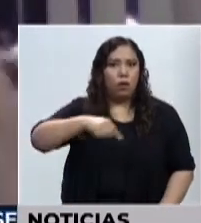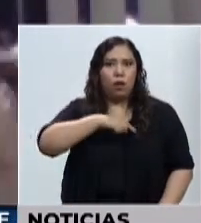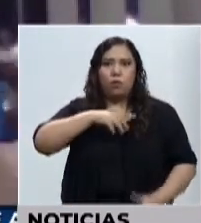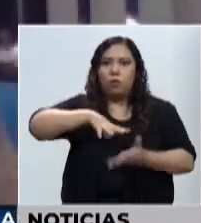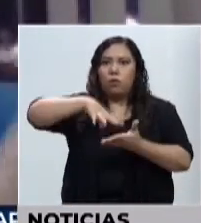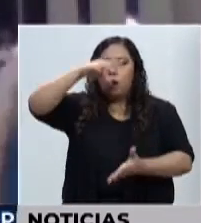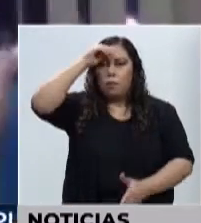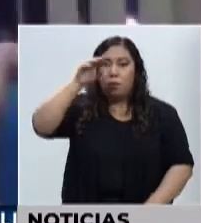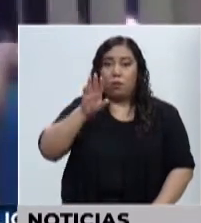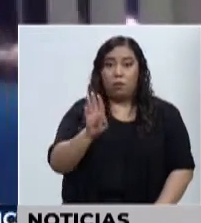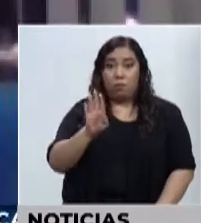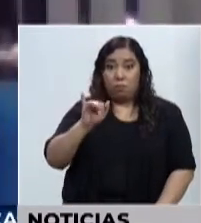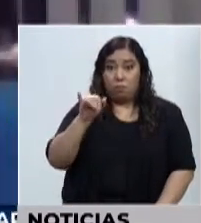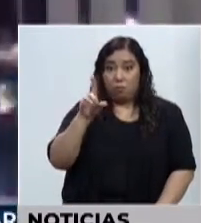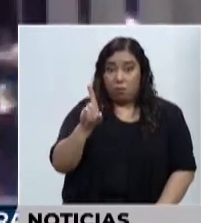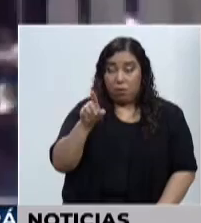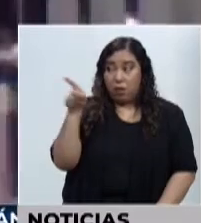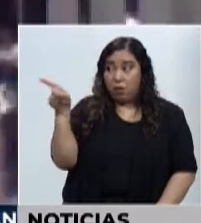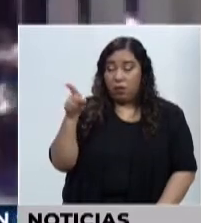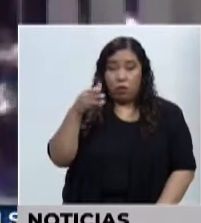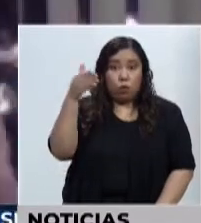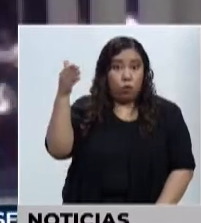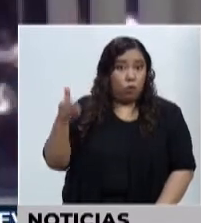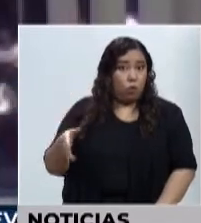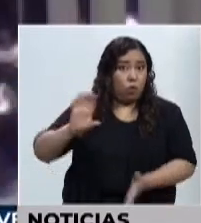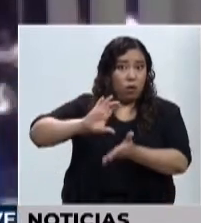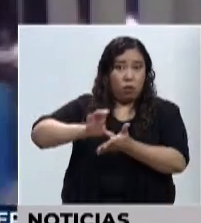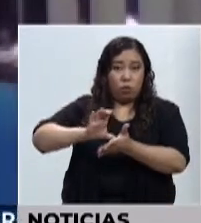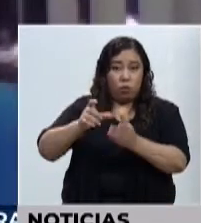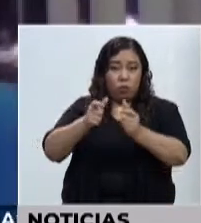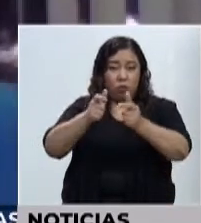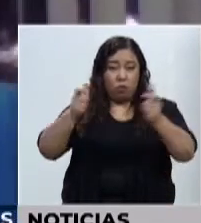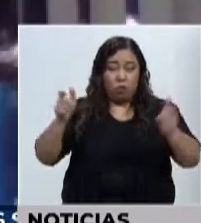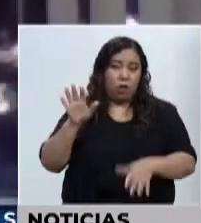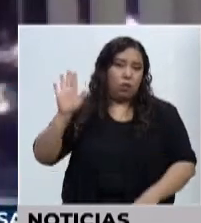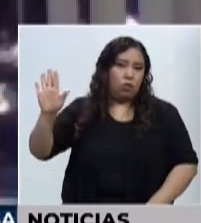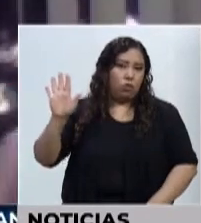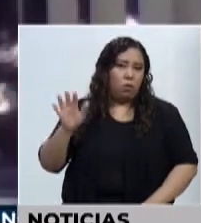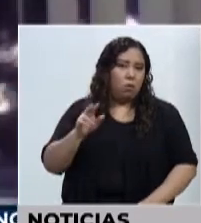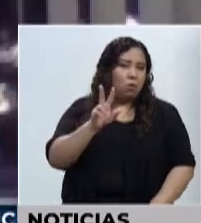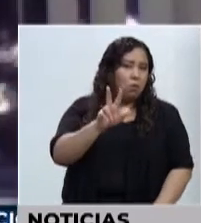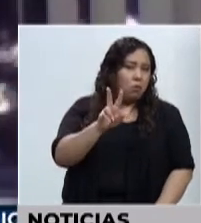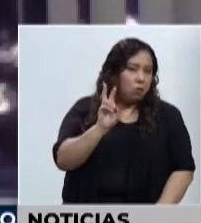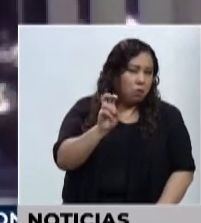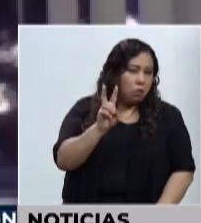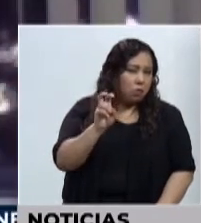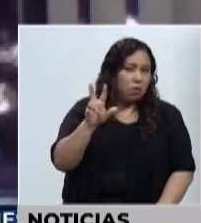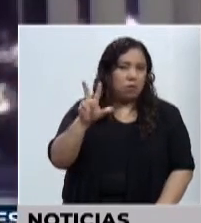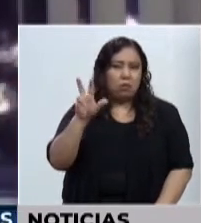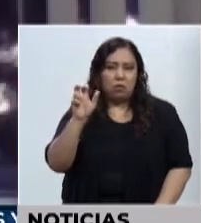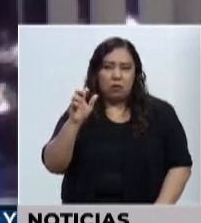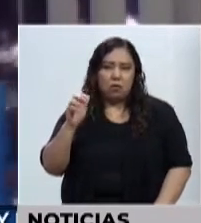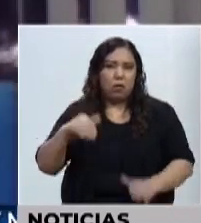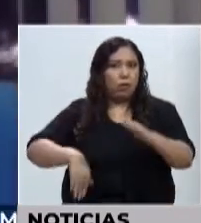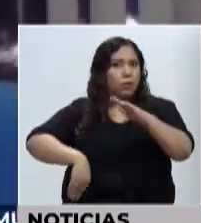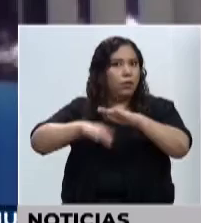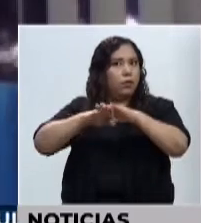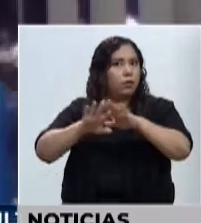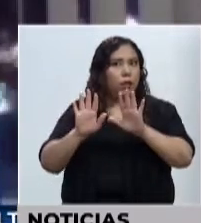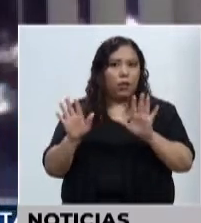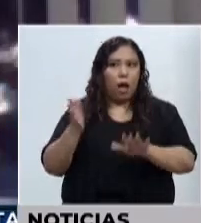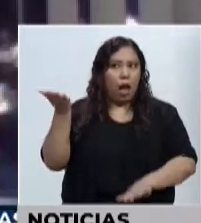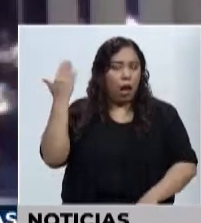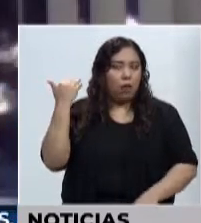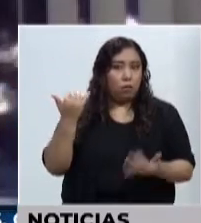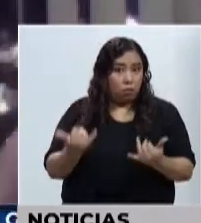nunca habían tenido un curso tan grande. Lo máximo serán 200, 300 participantes. Y además de eso,